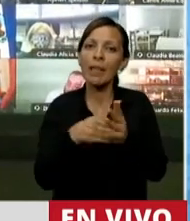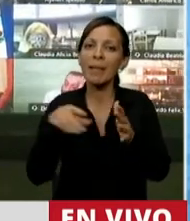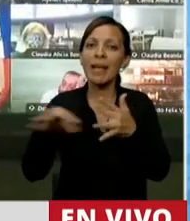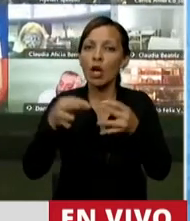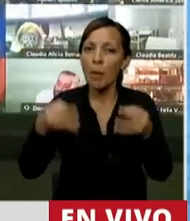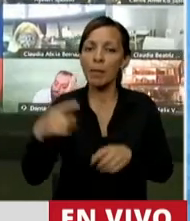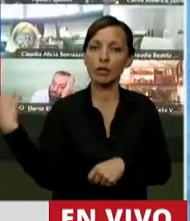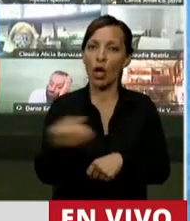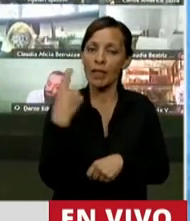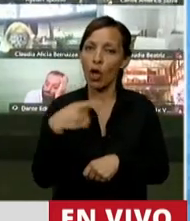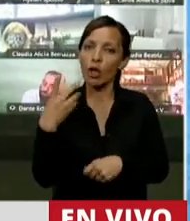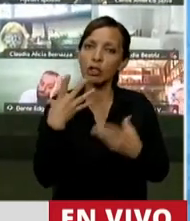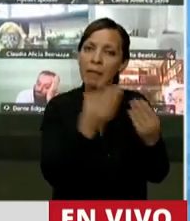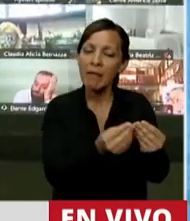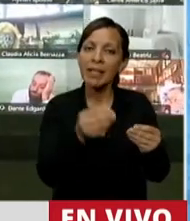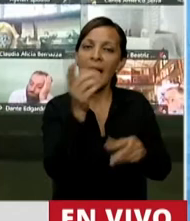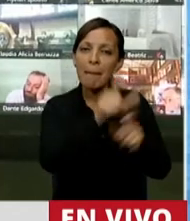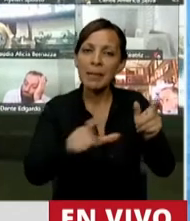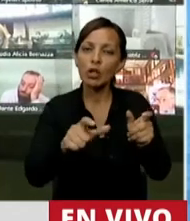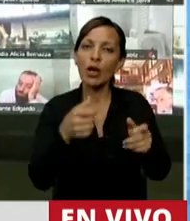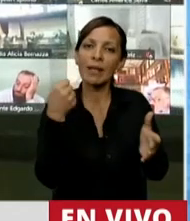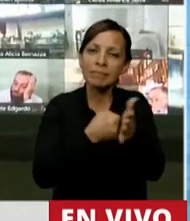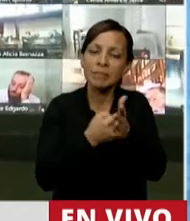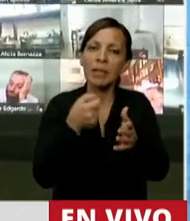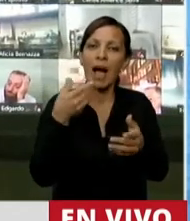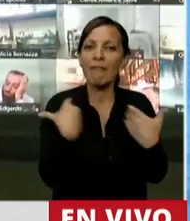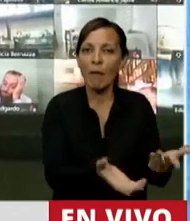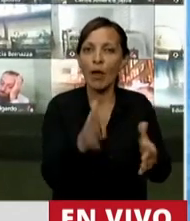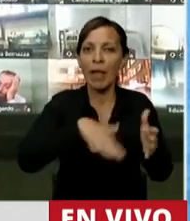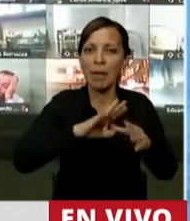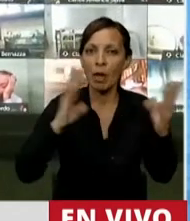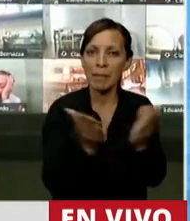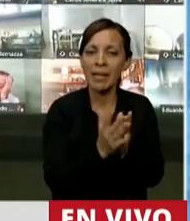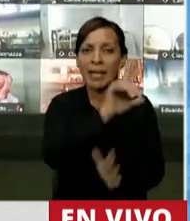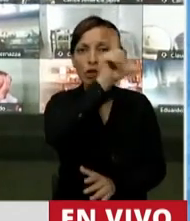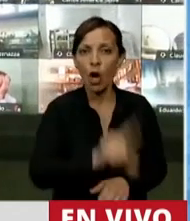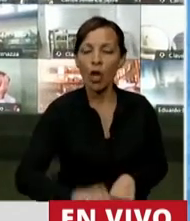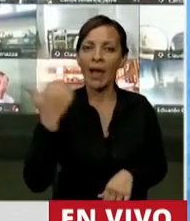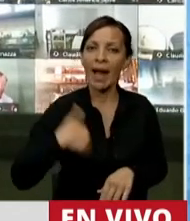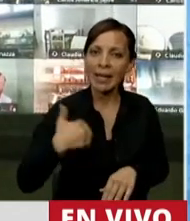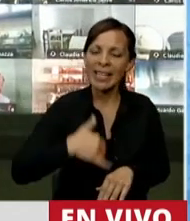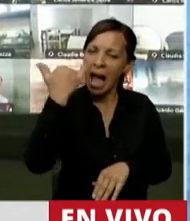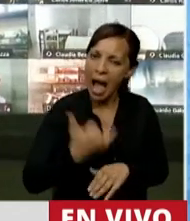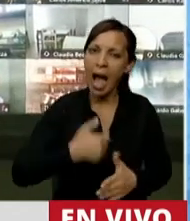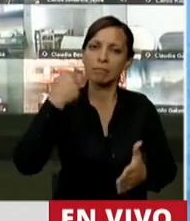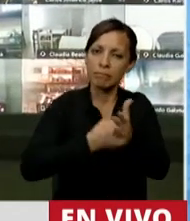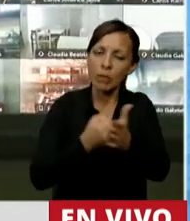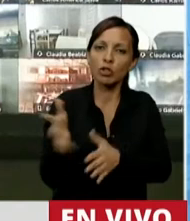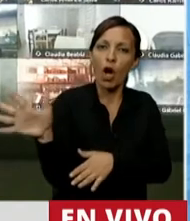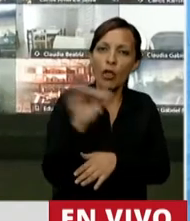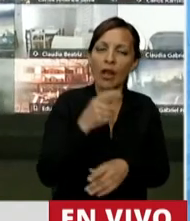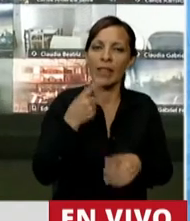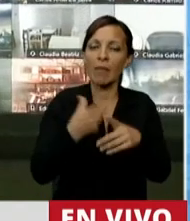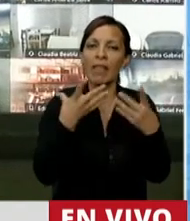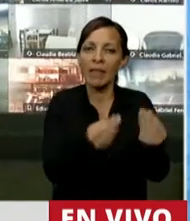que asumimos con todos esos militantes ambientales, esos activistas que a lo largo y a lo ancho del país pelean todos los días por la